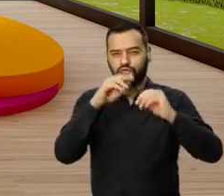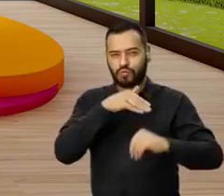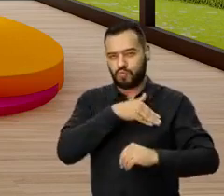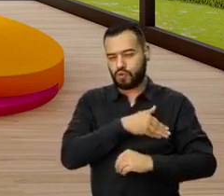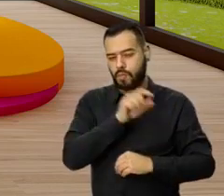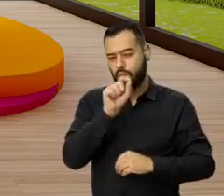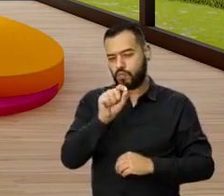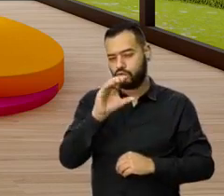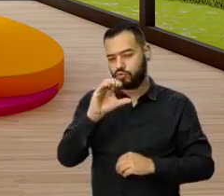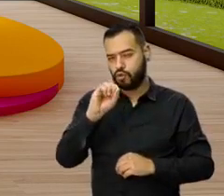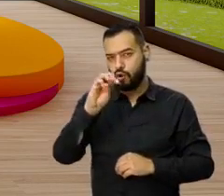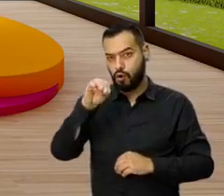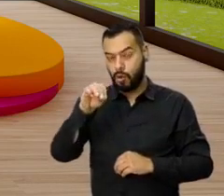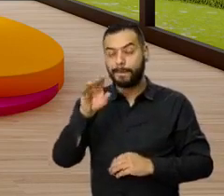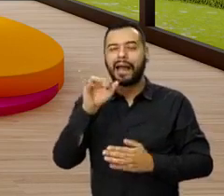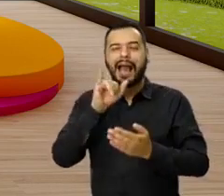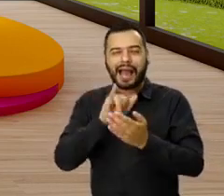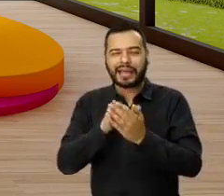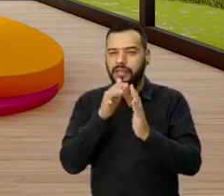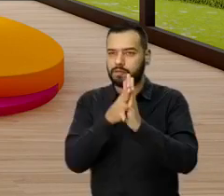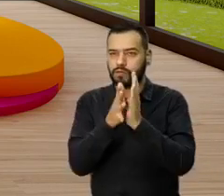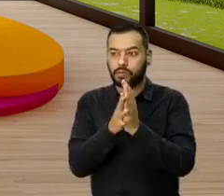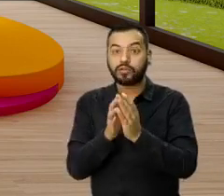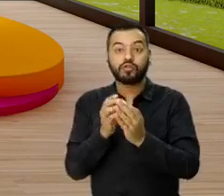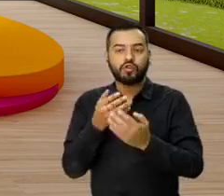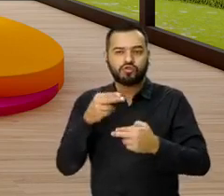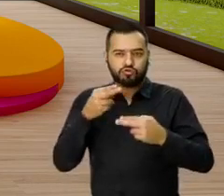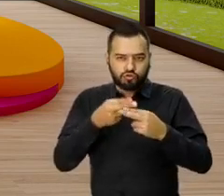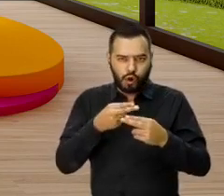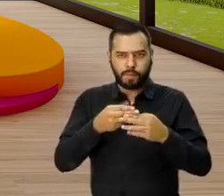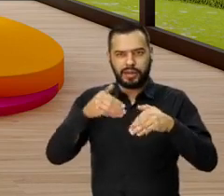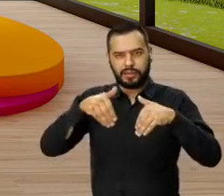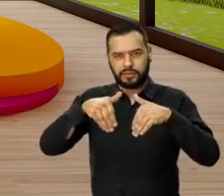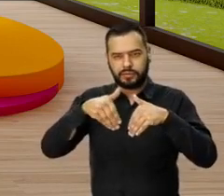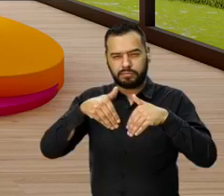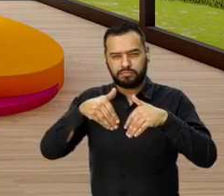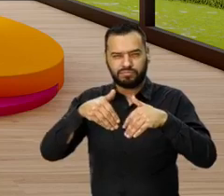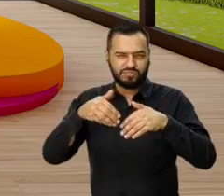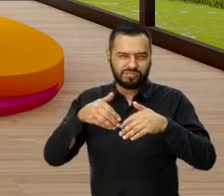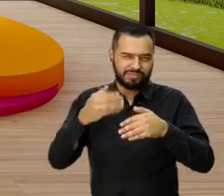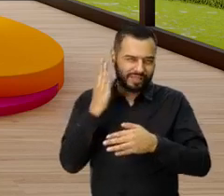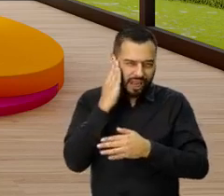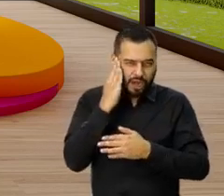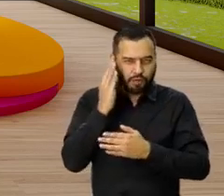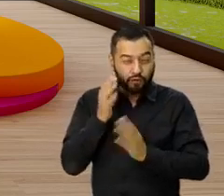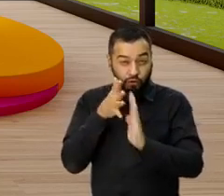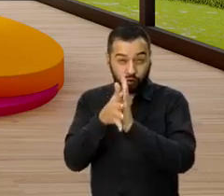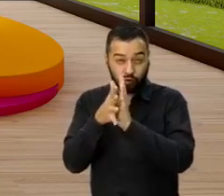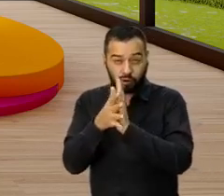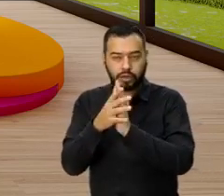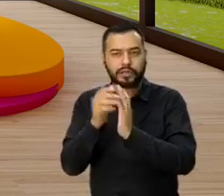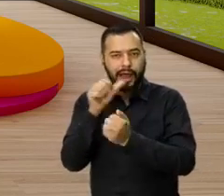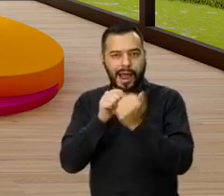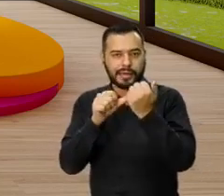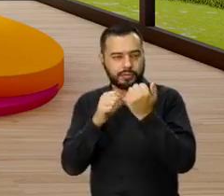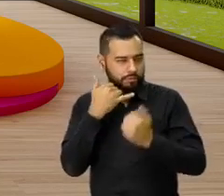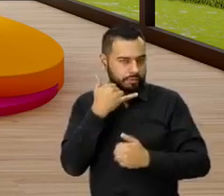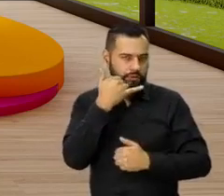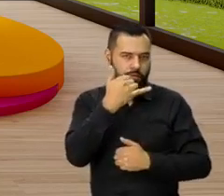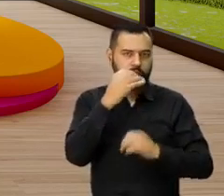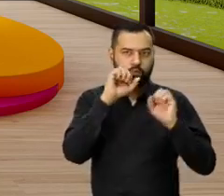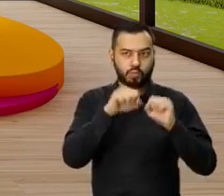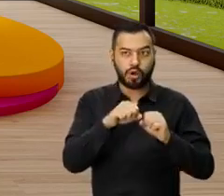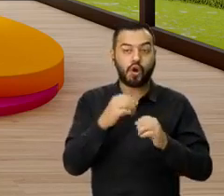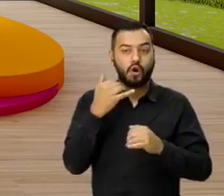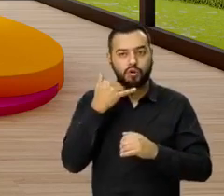.com y ahí aparece en todo y puede dejar sus datos personales y en ese momento un asesor de nosotros lo puede atender o